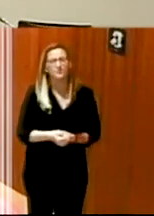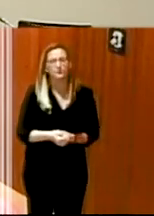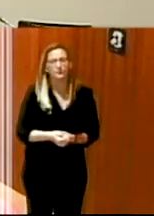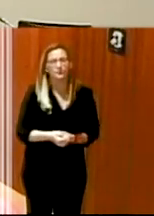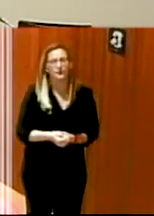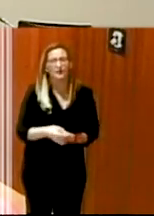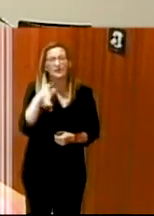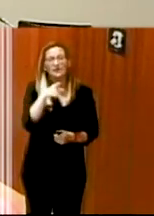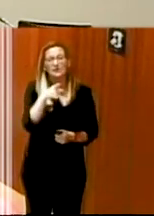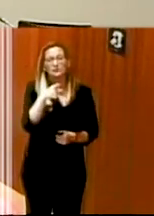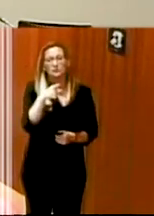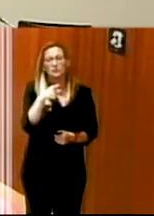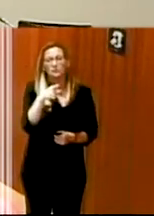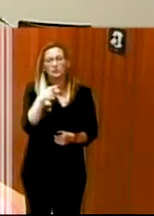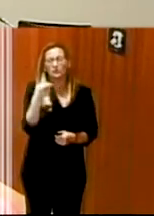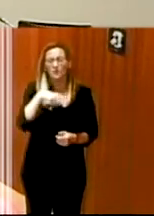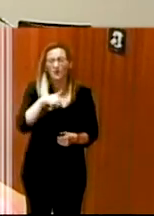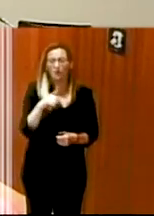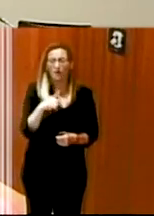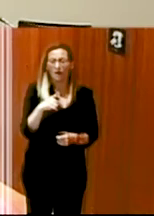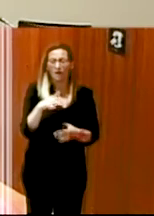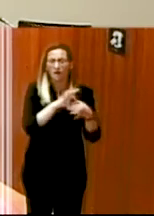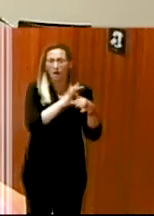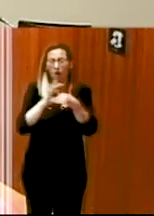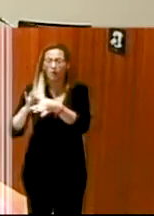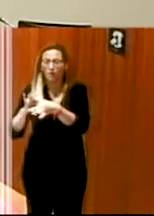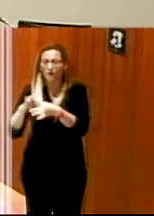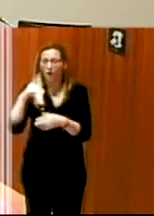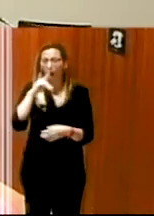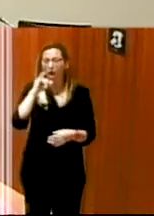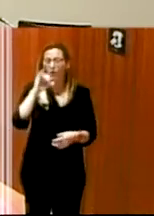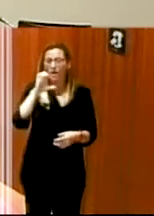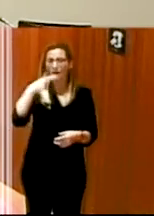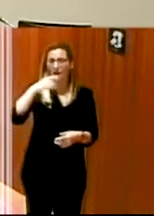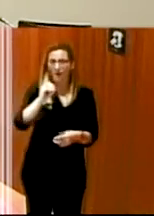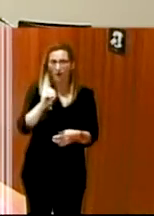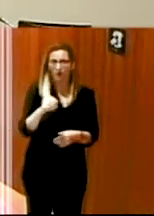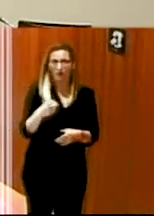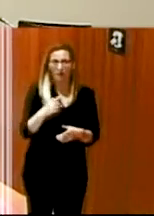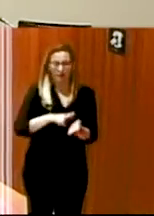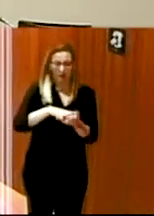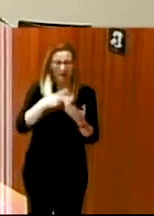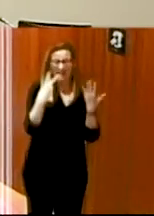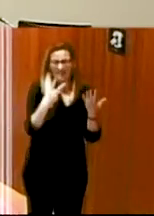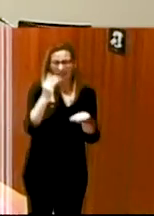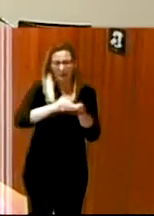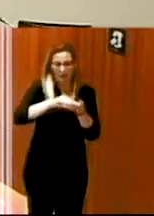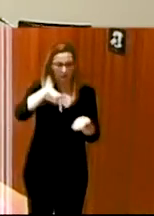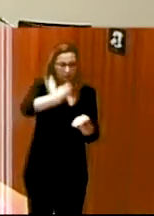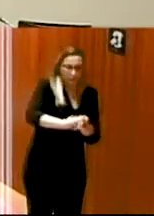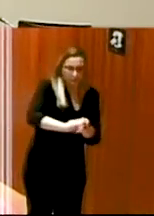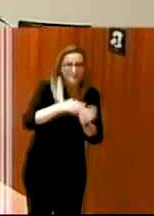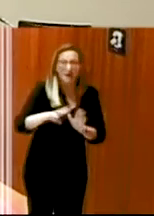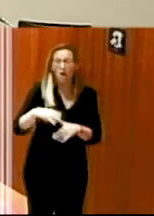y esto va también en relación con lo que decía antes Diego en la presentación de su ponencia caete siete veces levántate ocho el problema no es